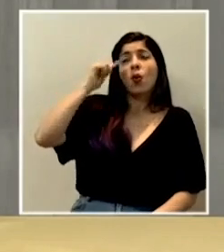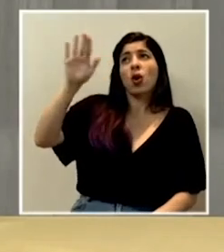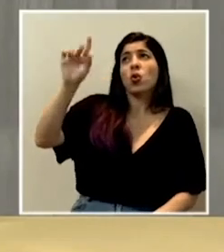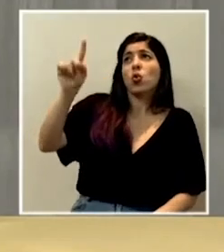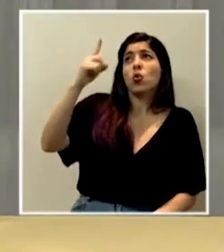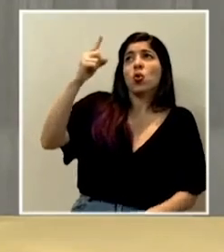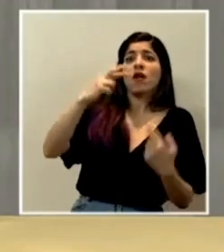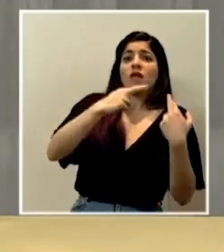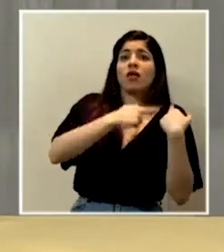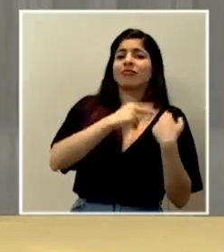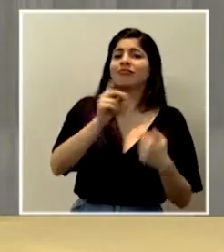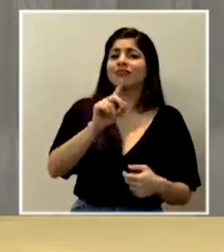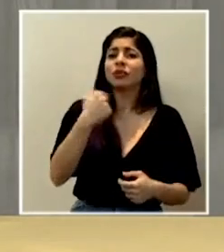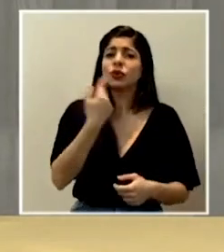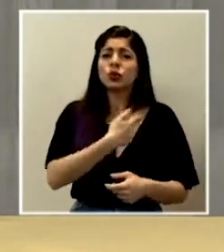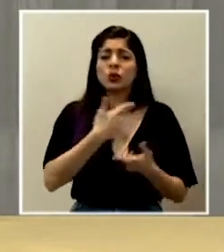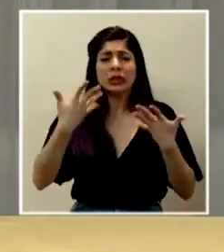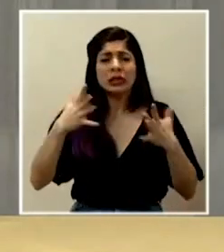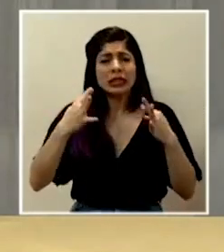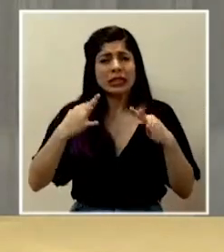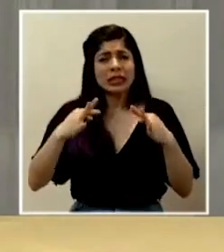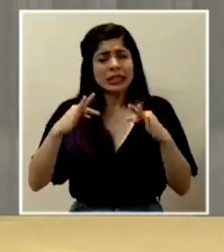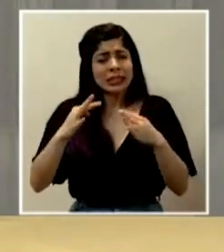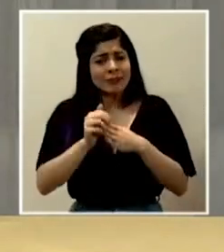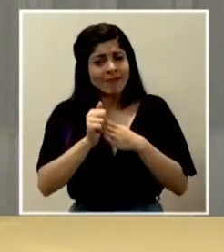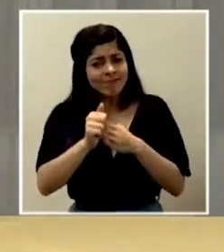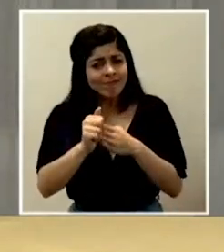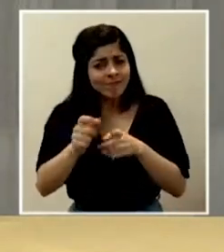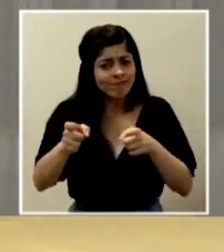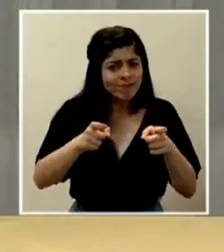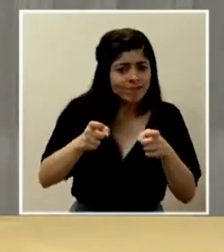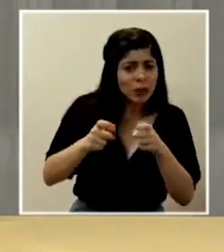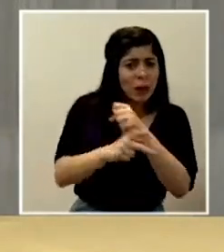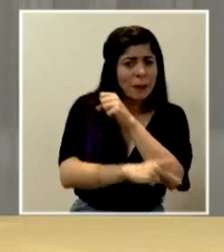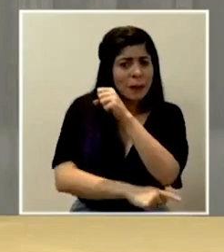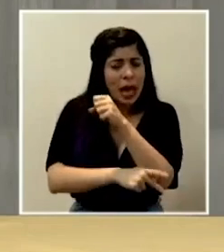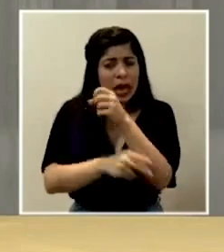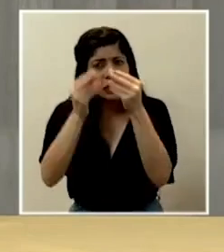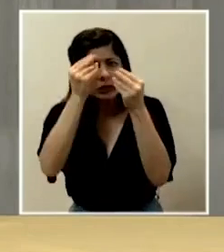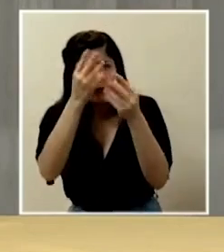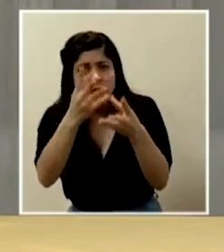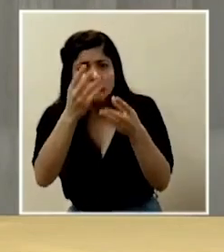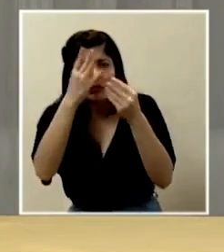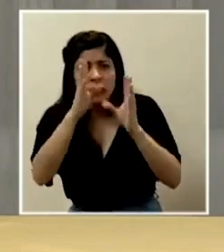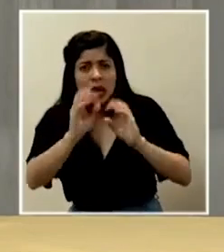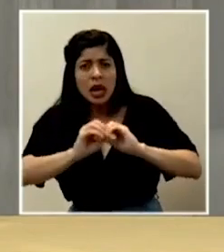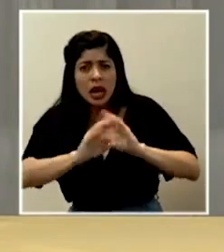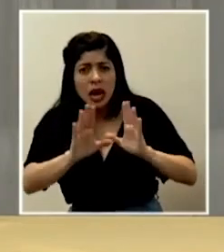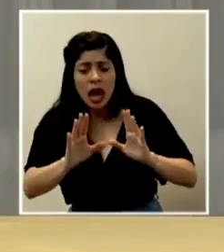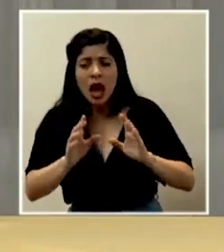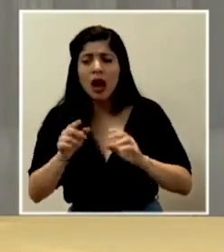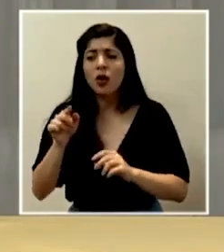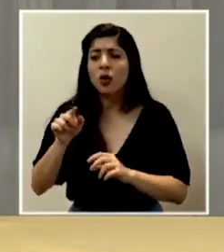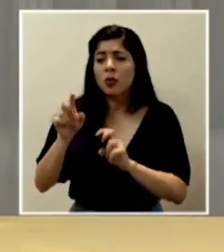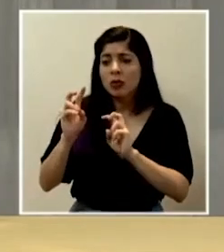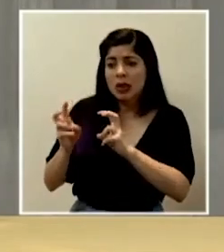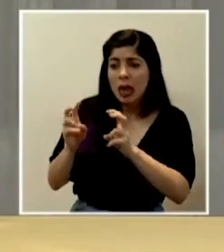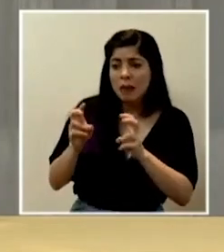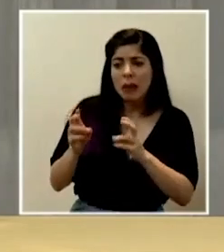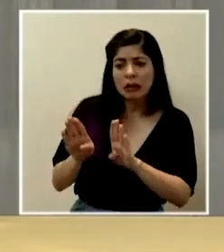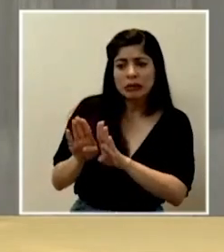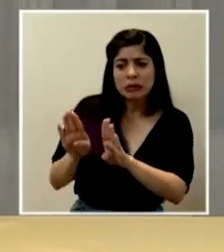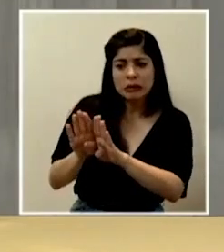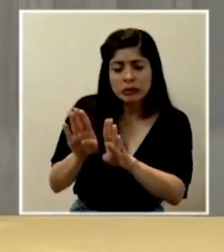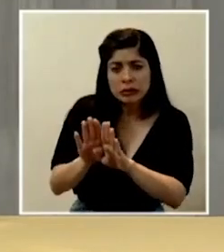único responsable. Nosotros hemos tratado de liderar, de dirigir al país, de conducir, dar indicaciones claras, cerrar asuntos en su momento